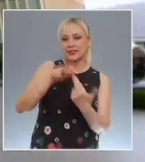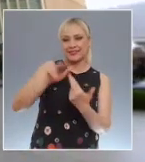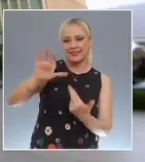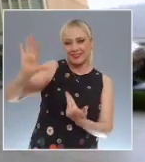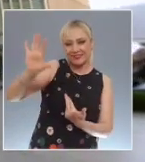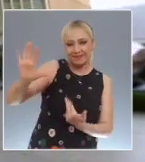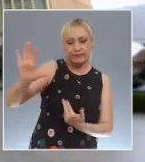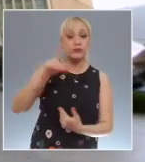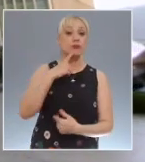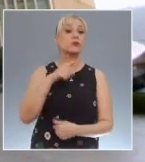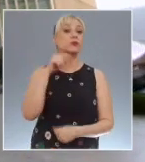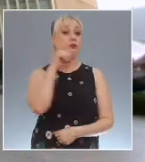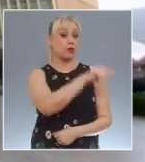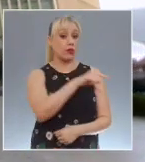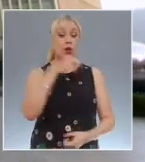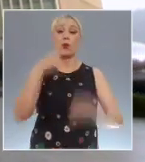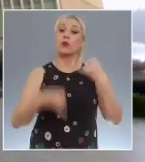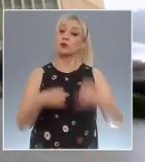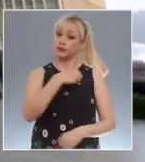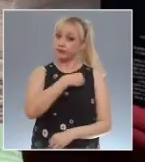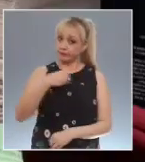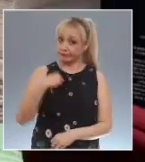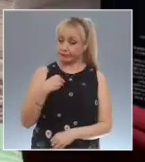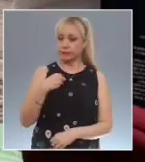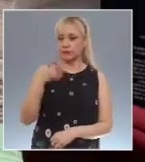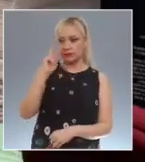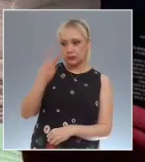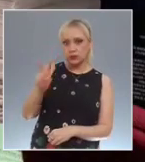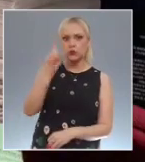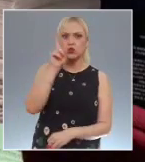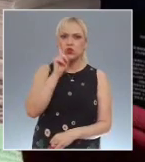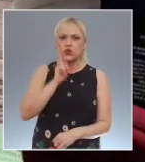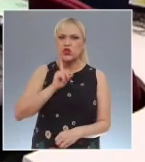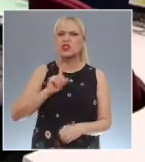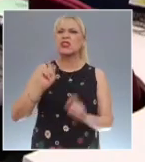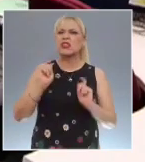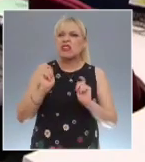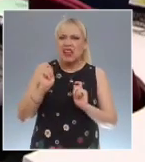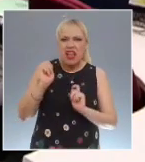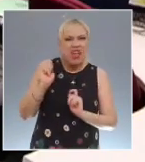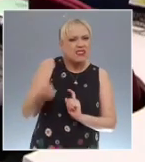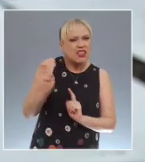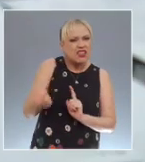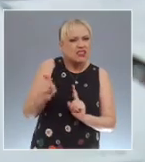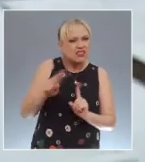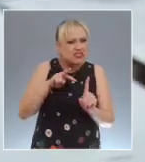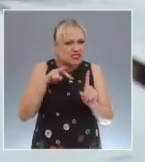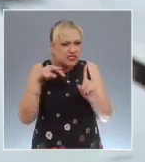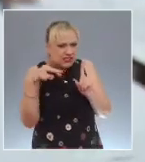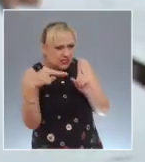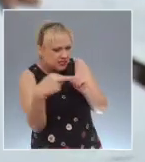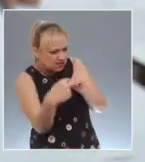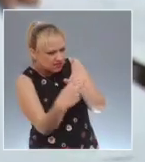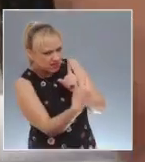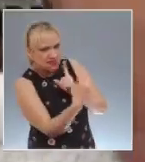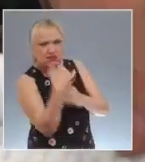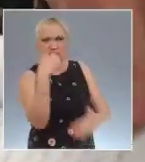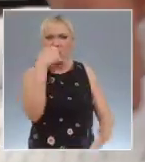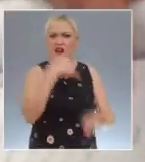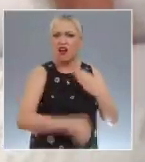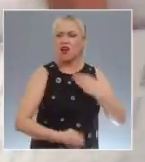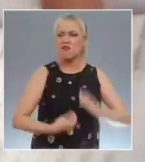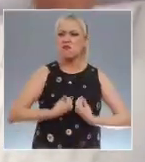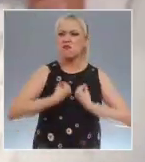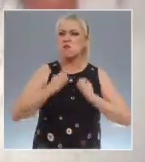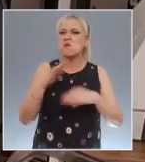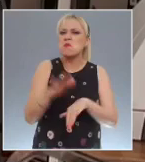a aplicar la perspectiva de género y recabar de oficio las pruebas que estime necesarias, esto cuando existan indicios de